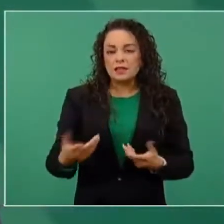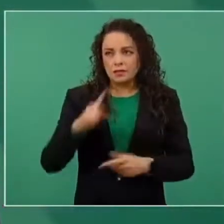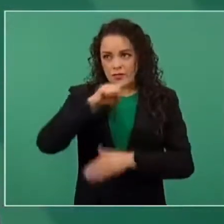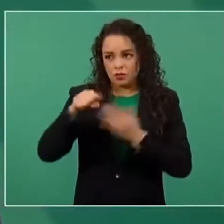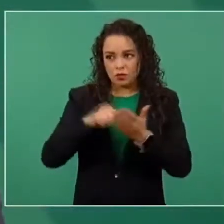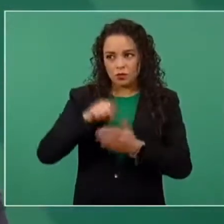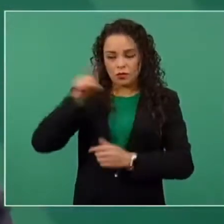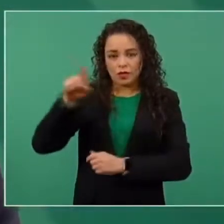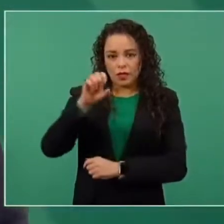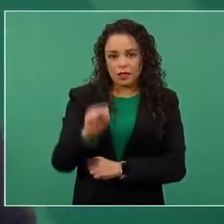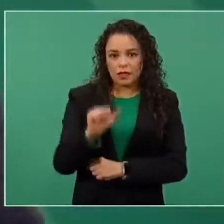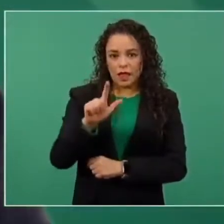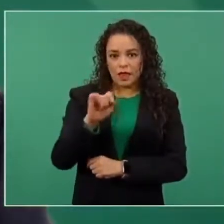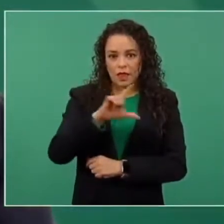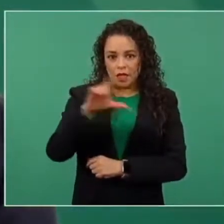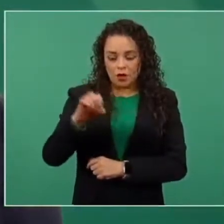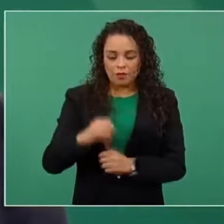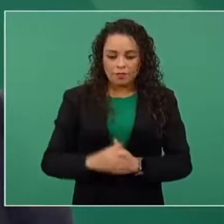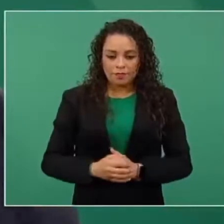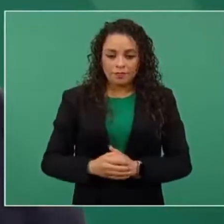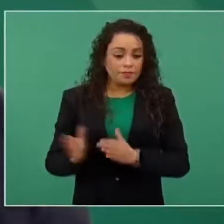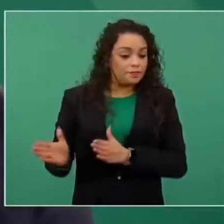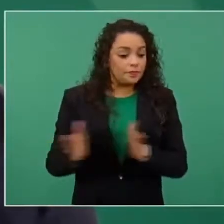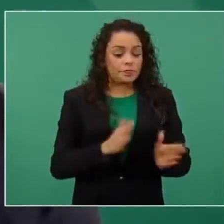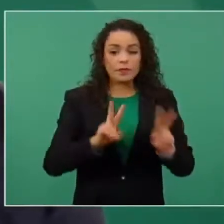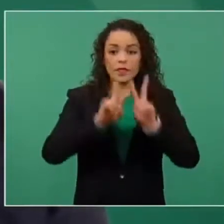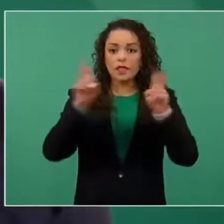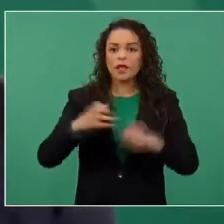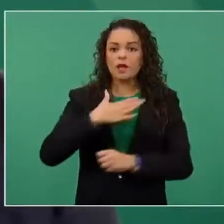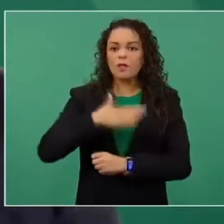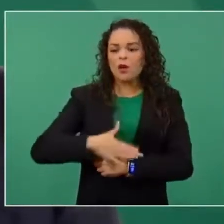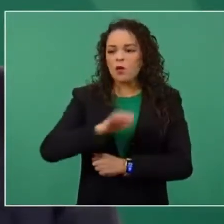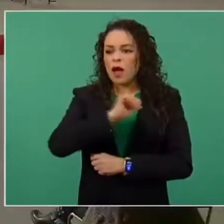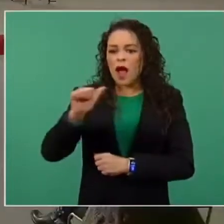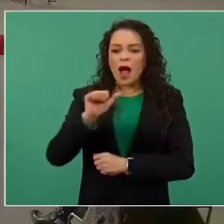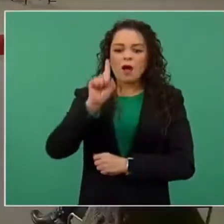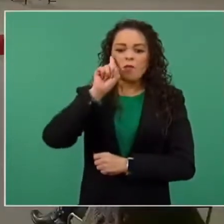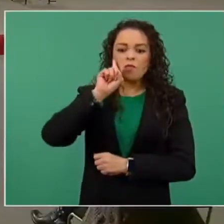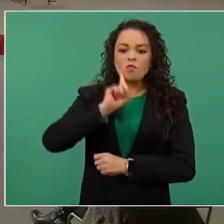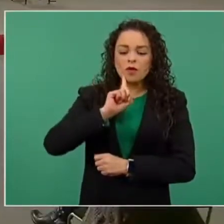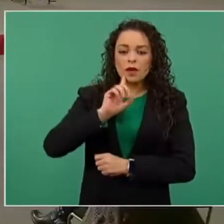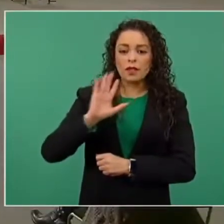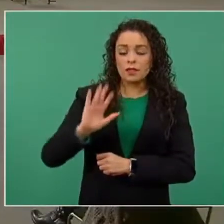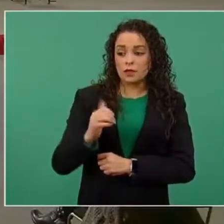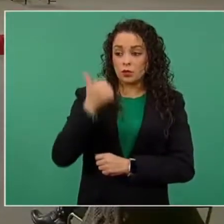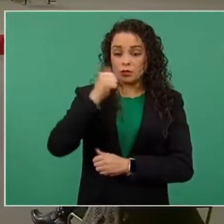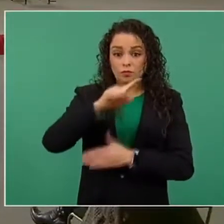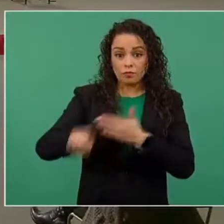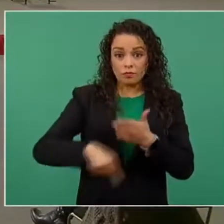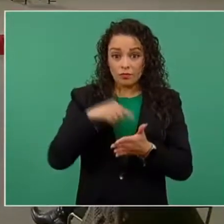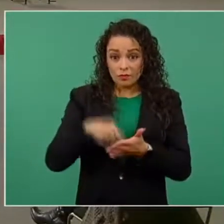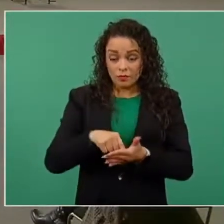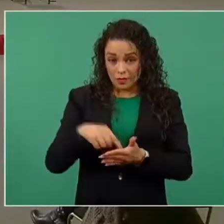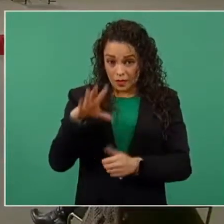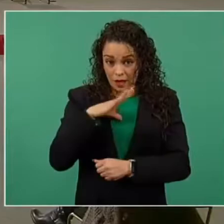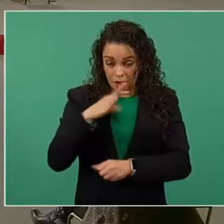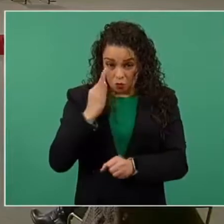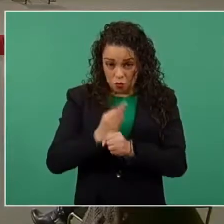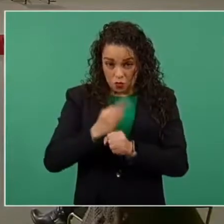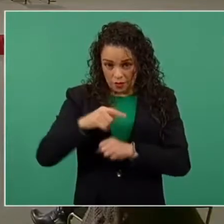En materia de justicia para mujeres, de los 56 centros de justicia que actualmente existen en el país,